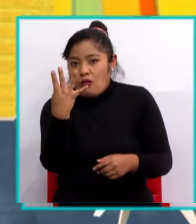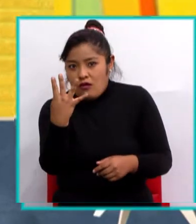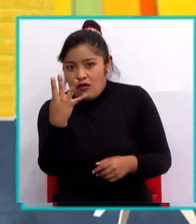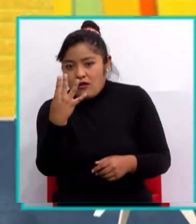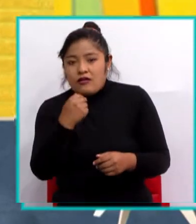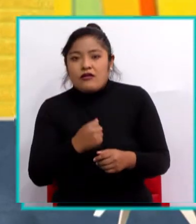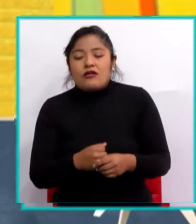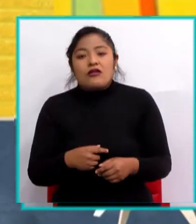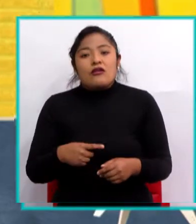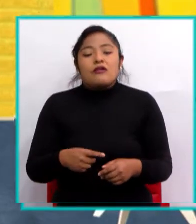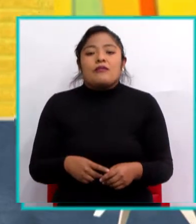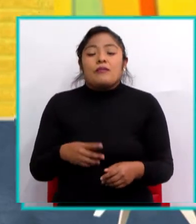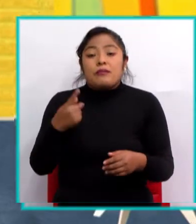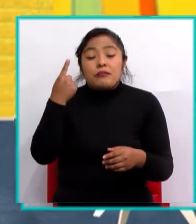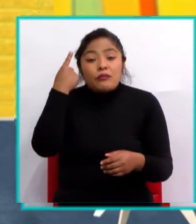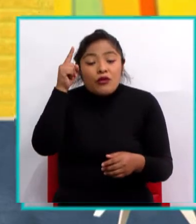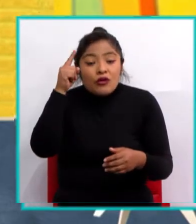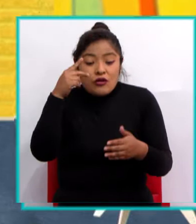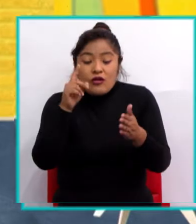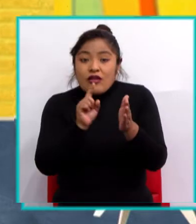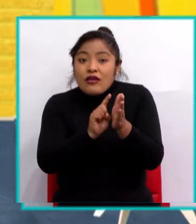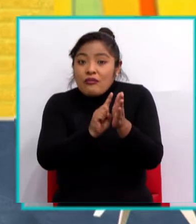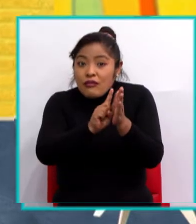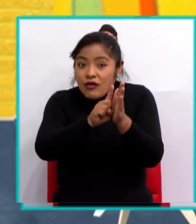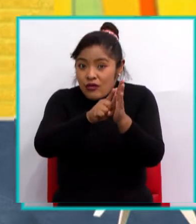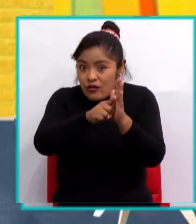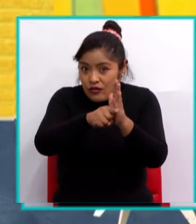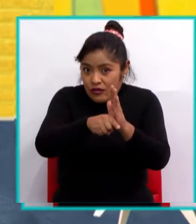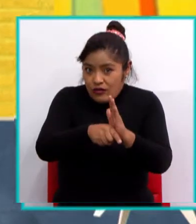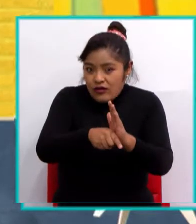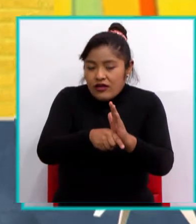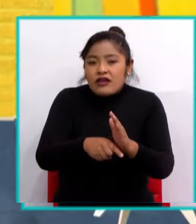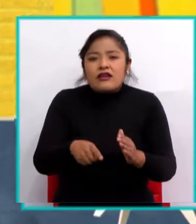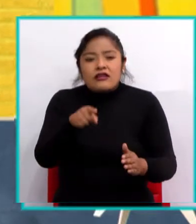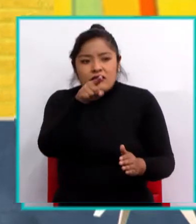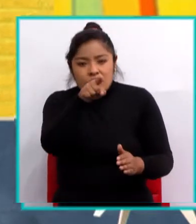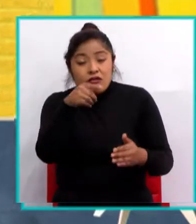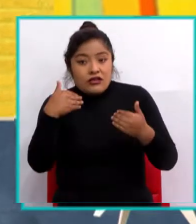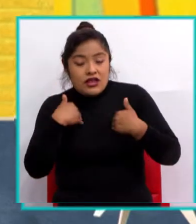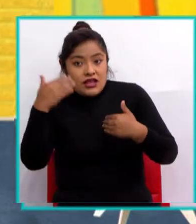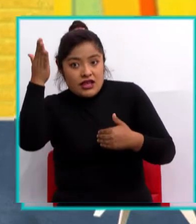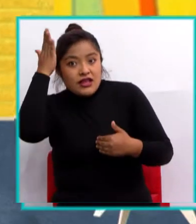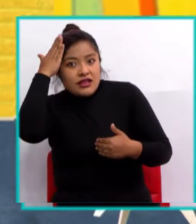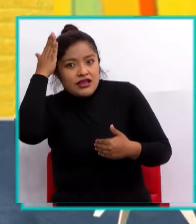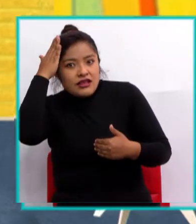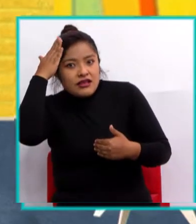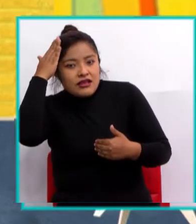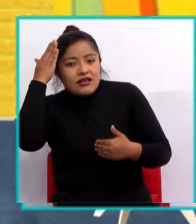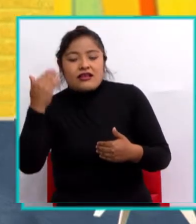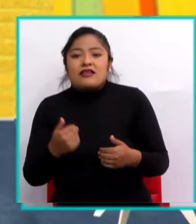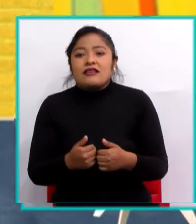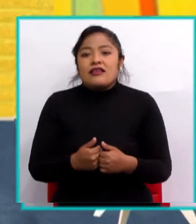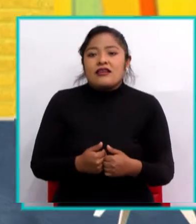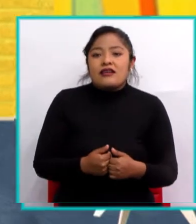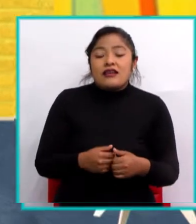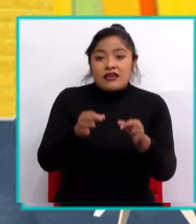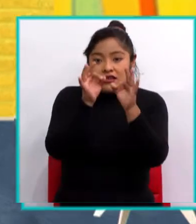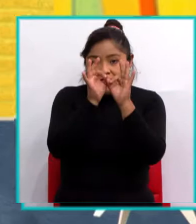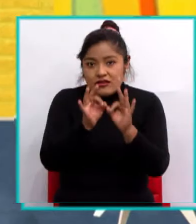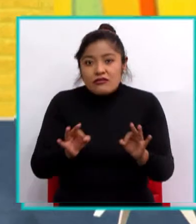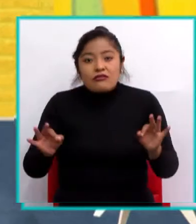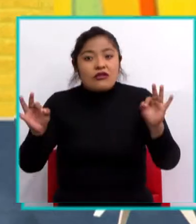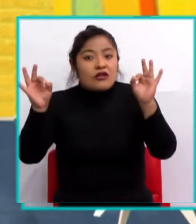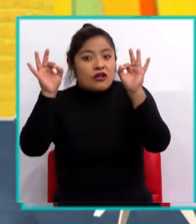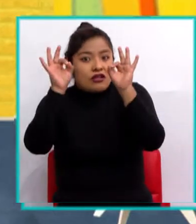por minuto. Ten en cuenta que hay muchos factores que pueden influir en esta frecuencia cardíaca,